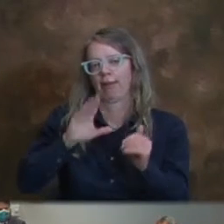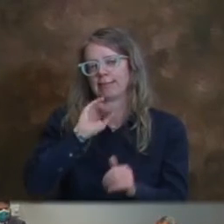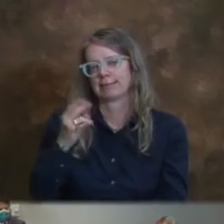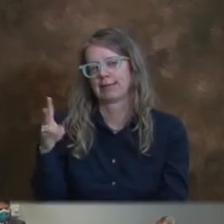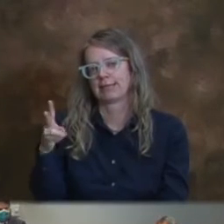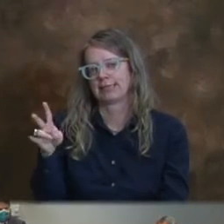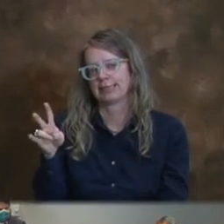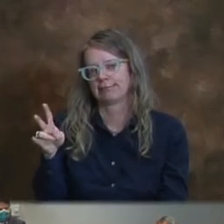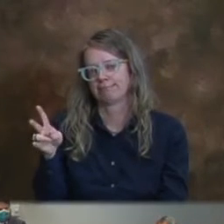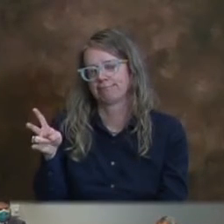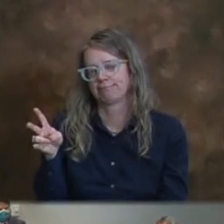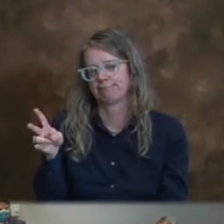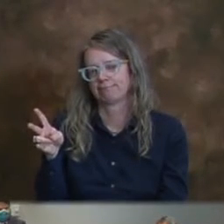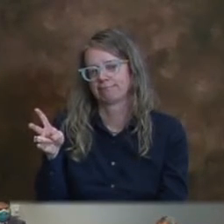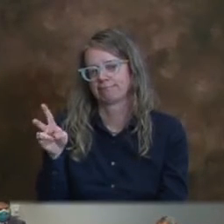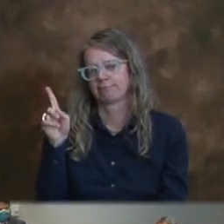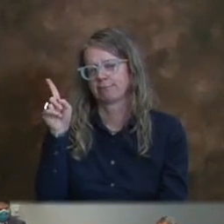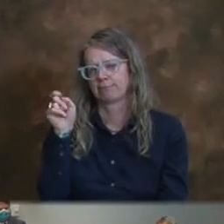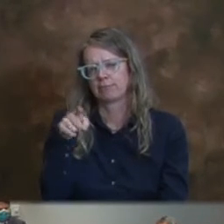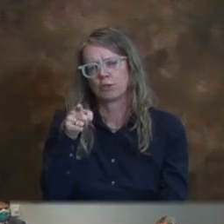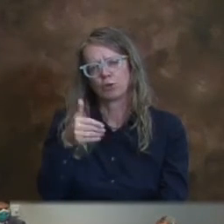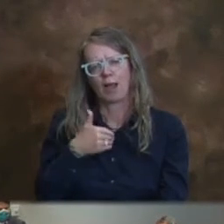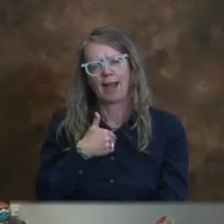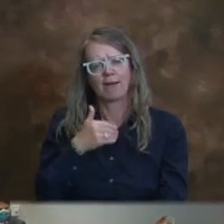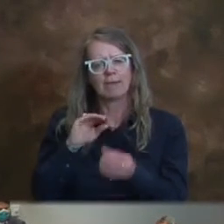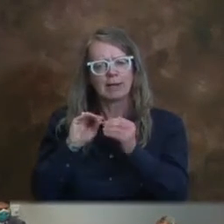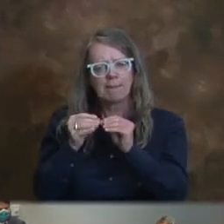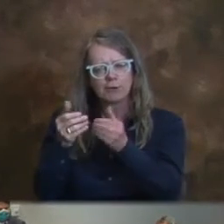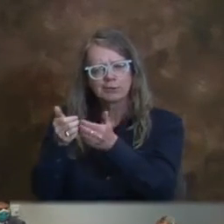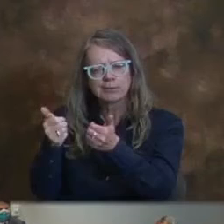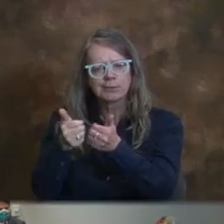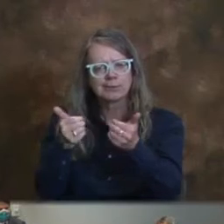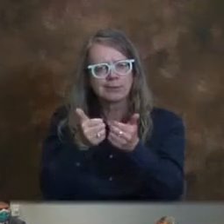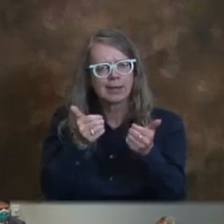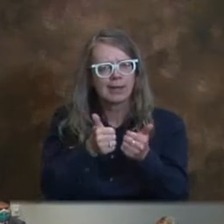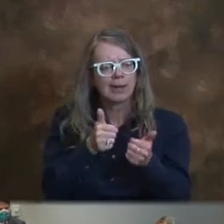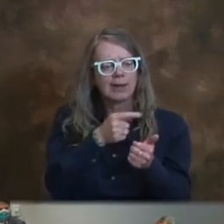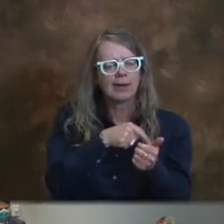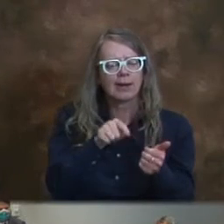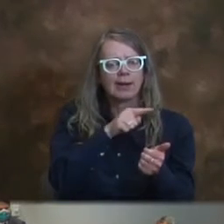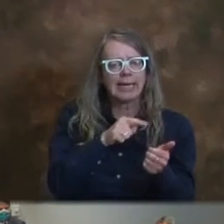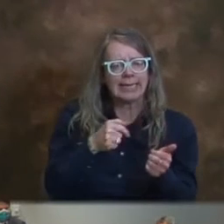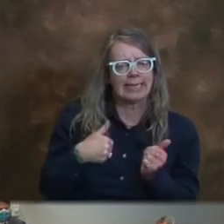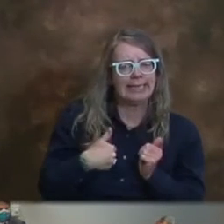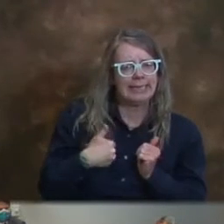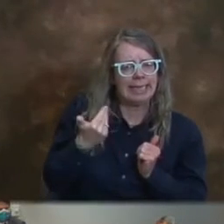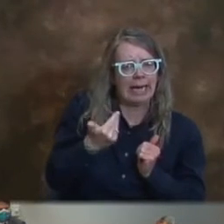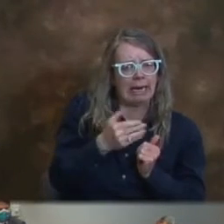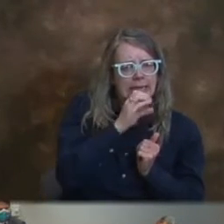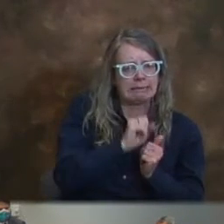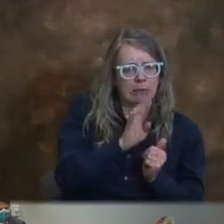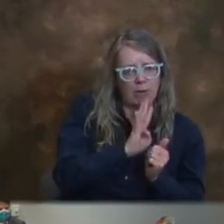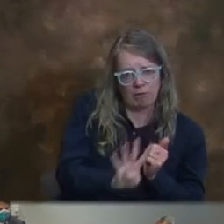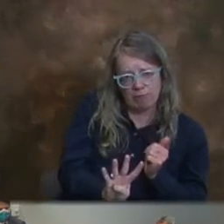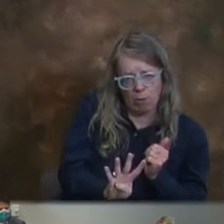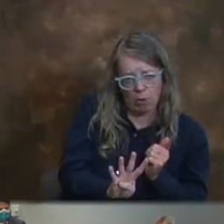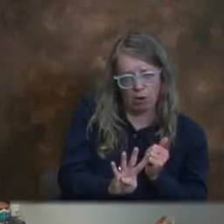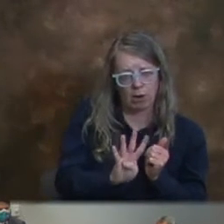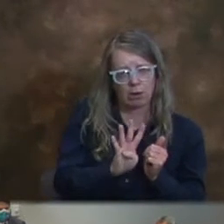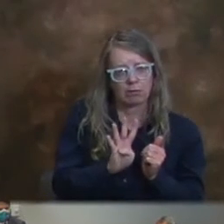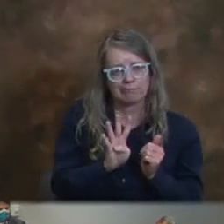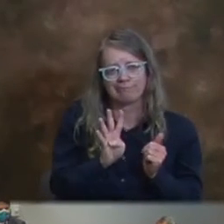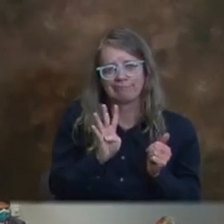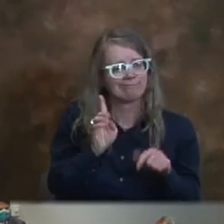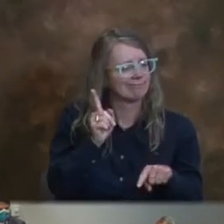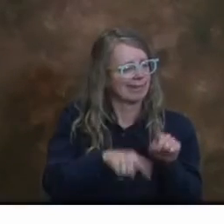¿Tenemos algún tipo de para cuántas personas de menos